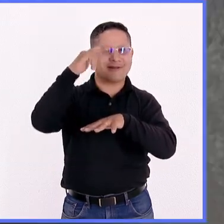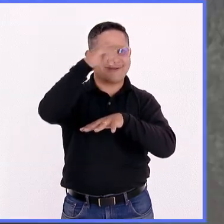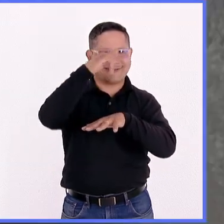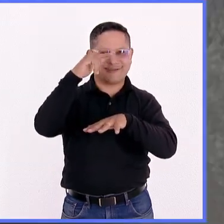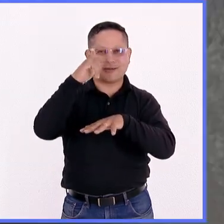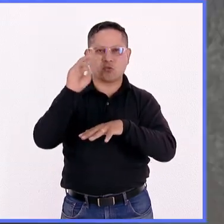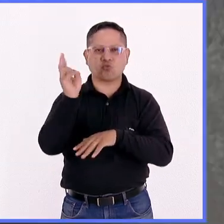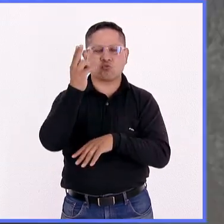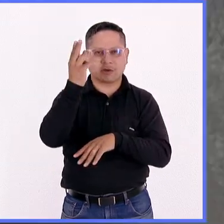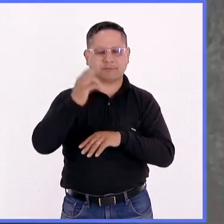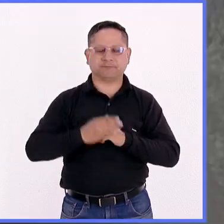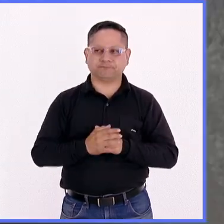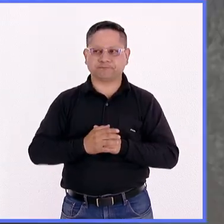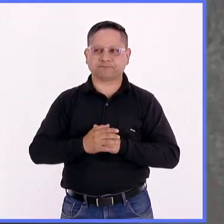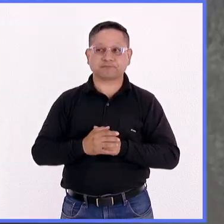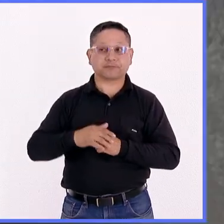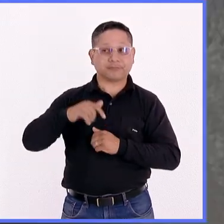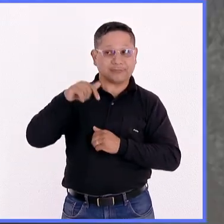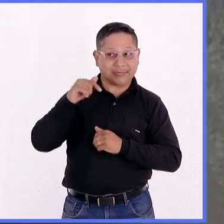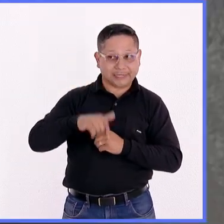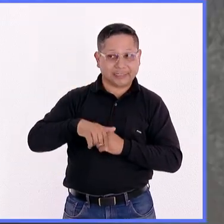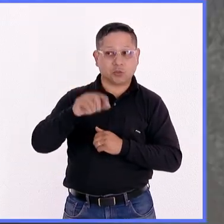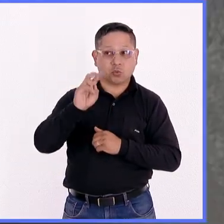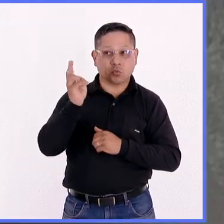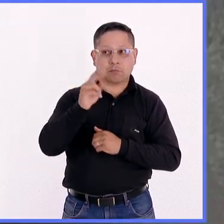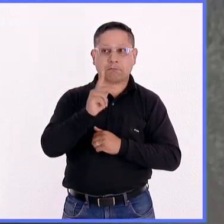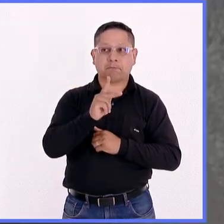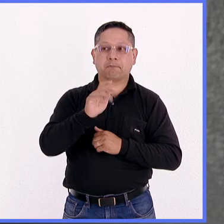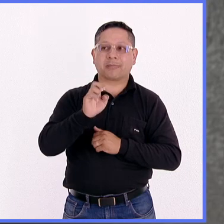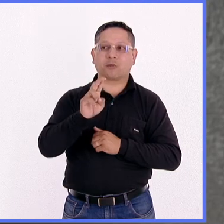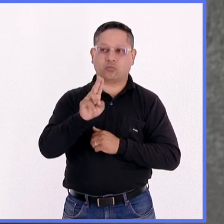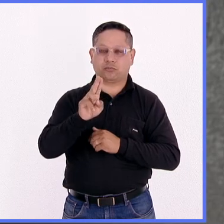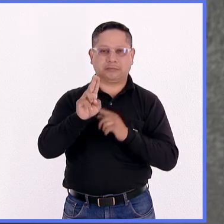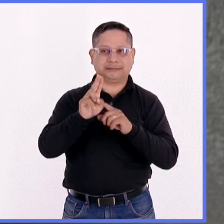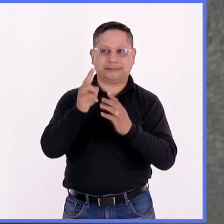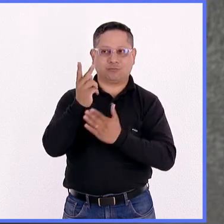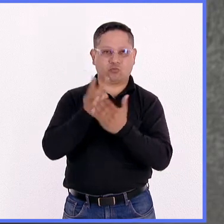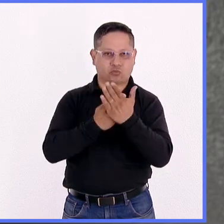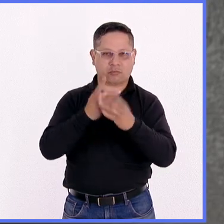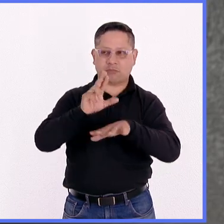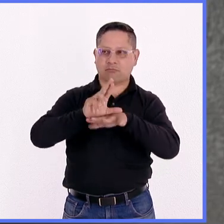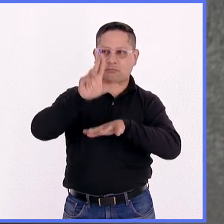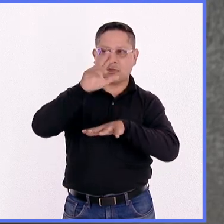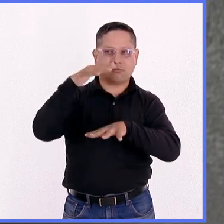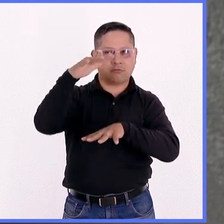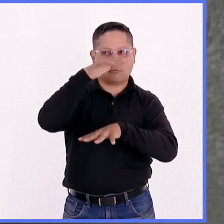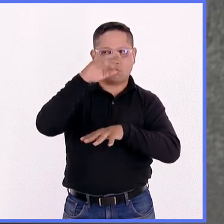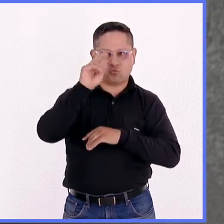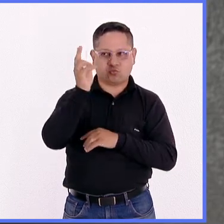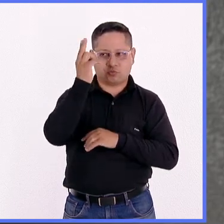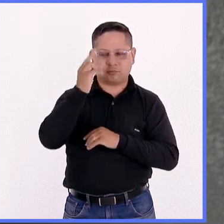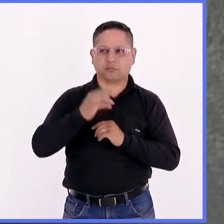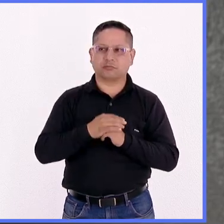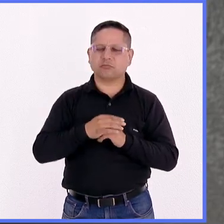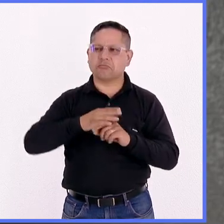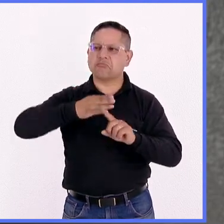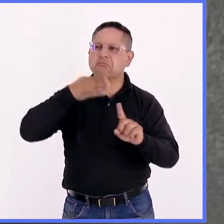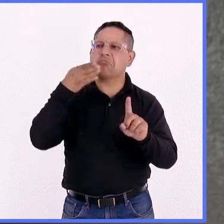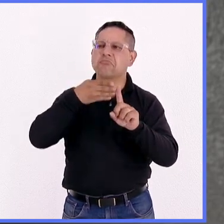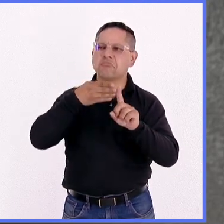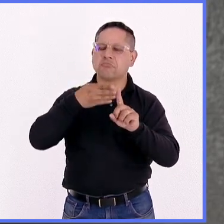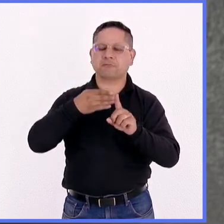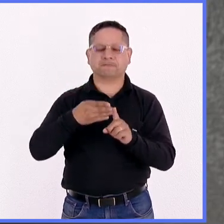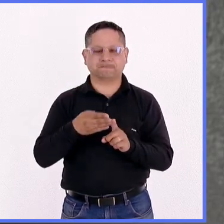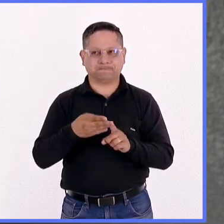Bueno, el programa Espacial Universitario, el PEU, tiene una serie de tareas. Entre ellas es la de